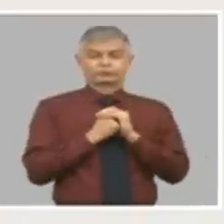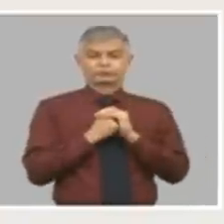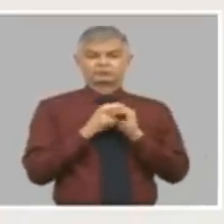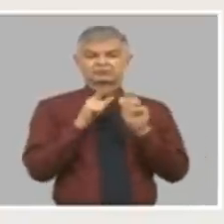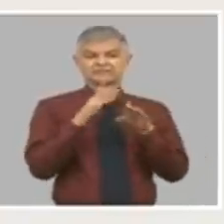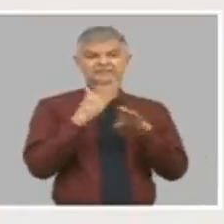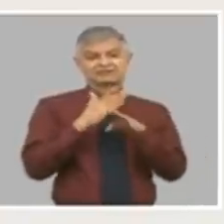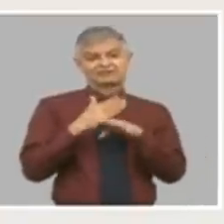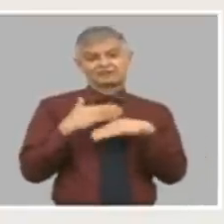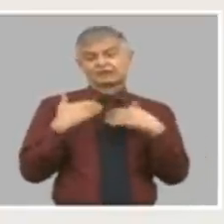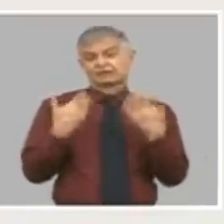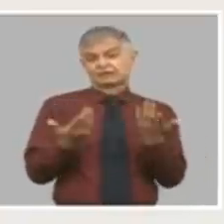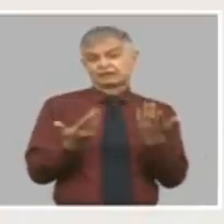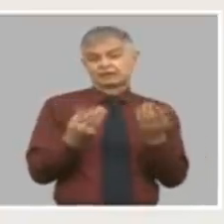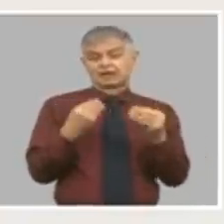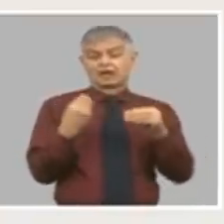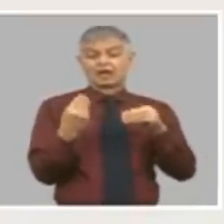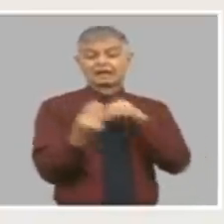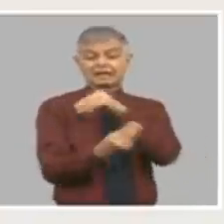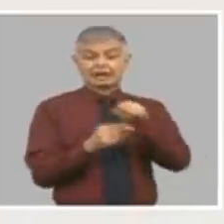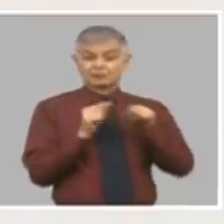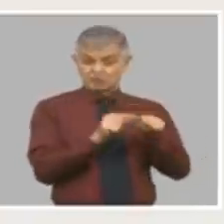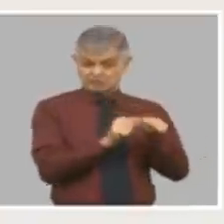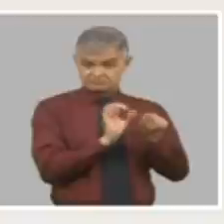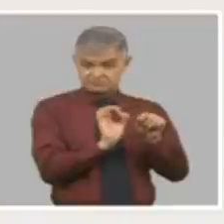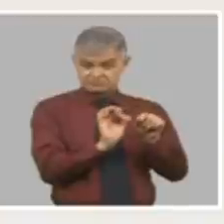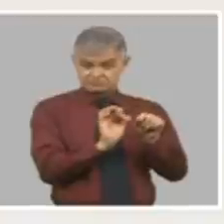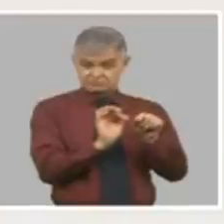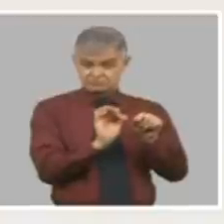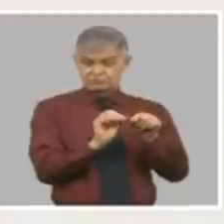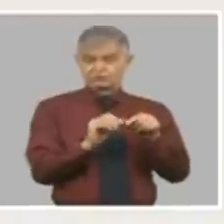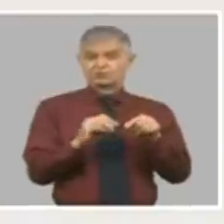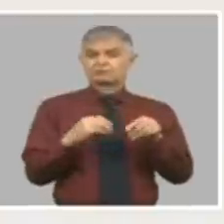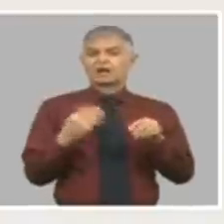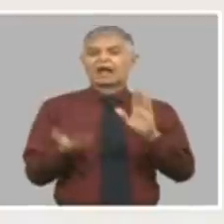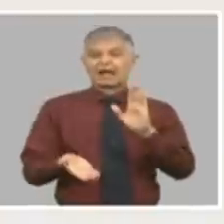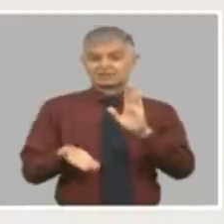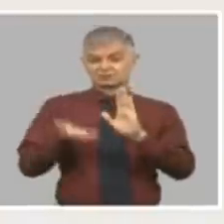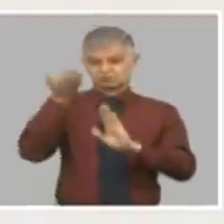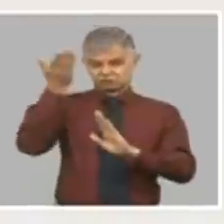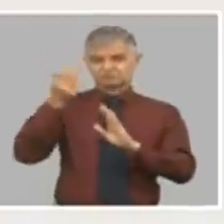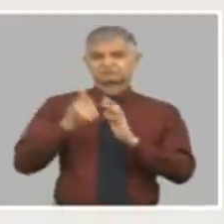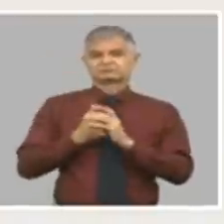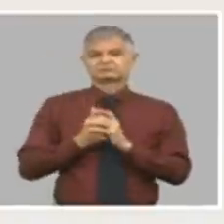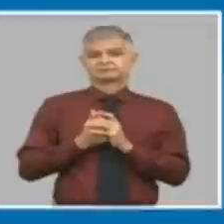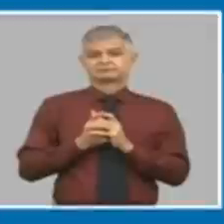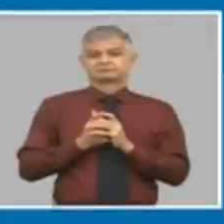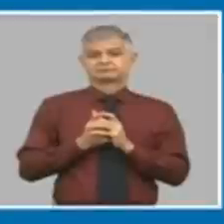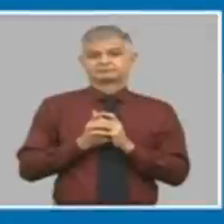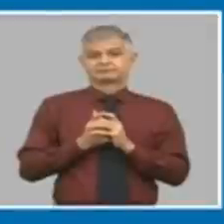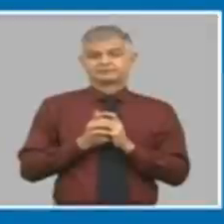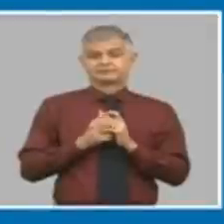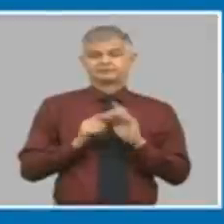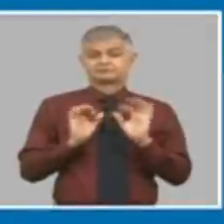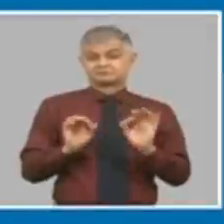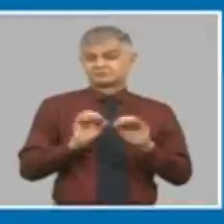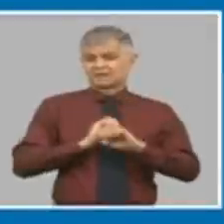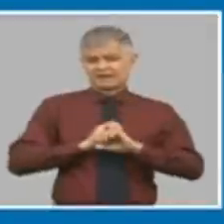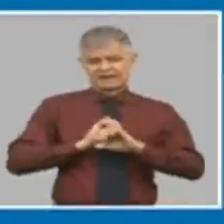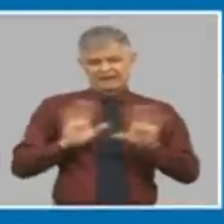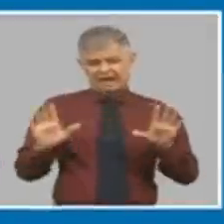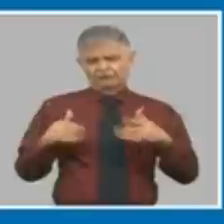es que ese tipo de cambio va a subir adelante bueno queda claro